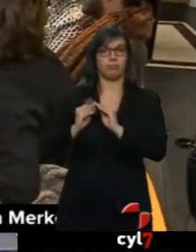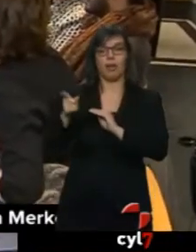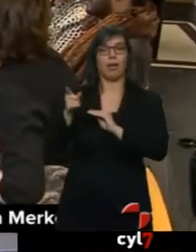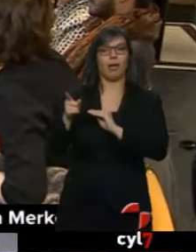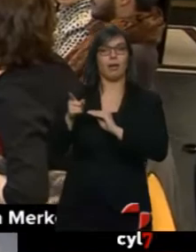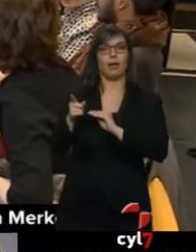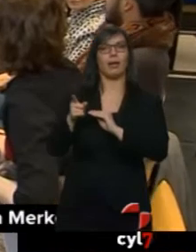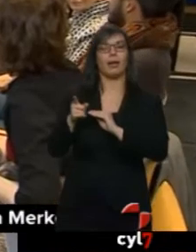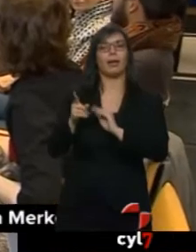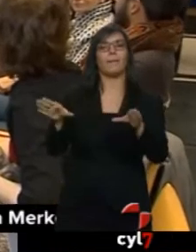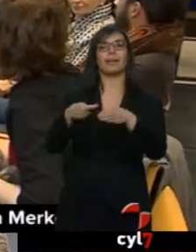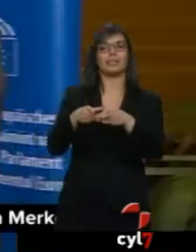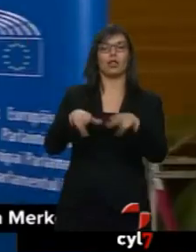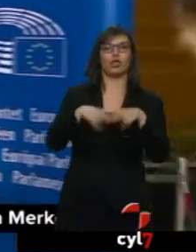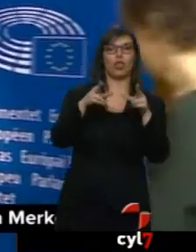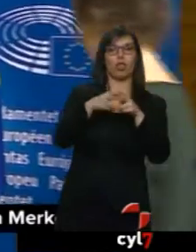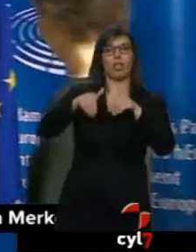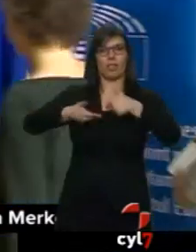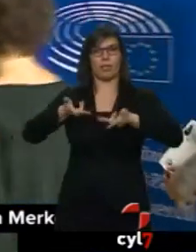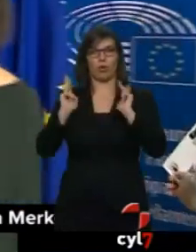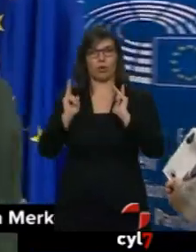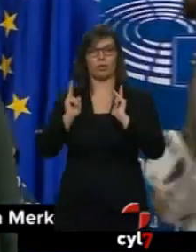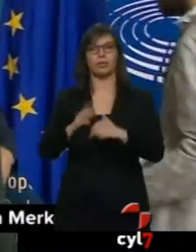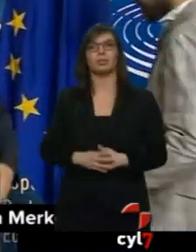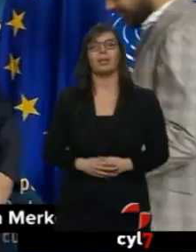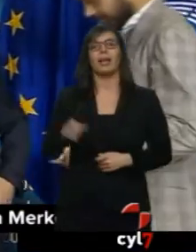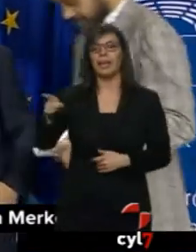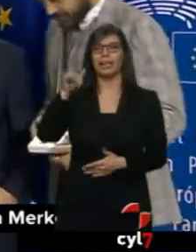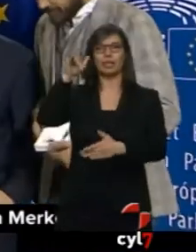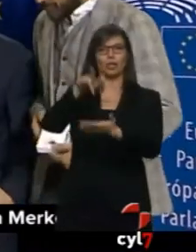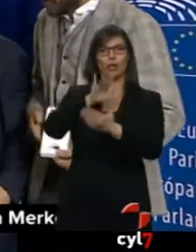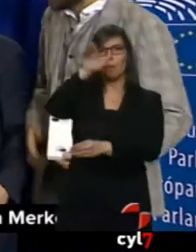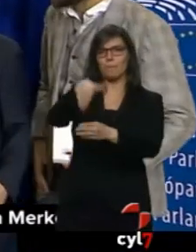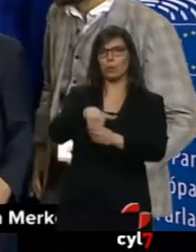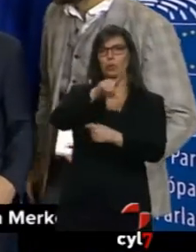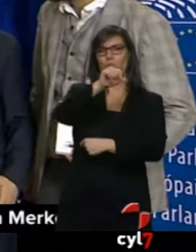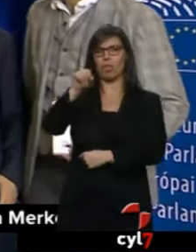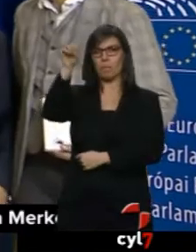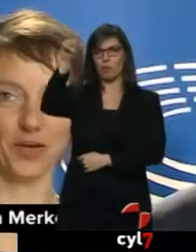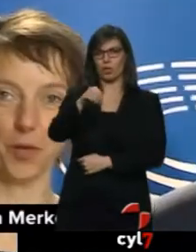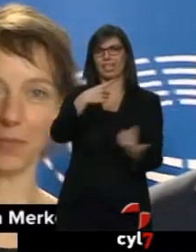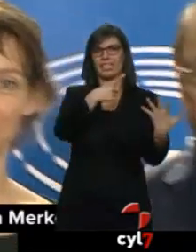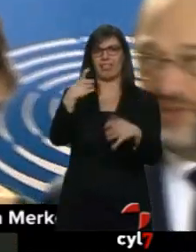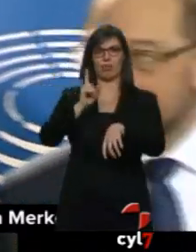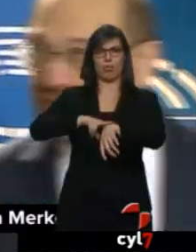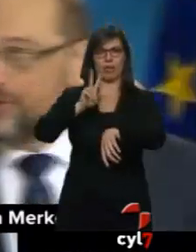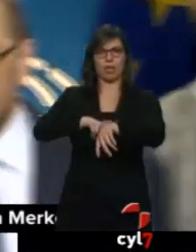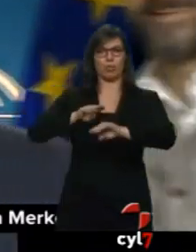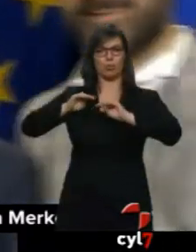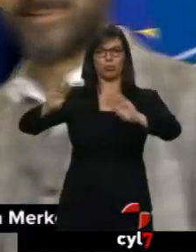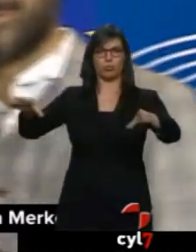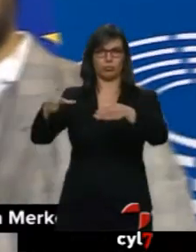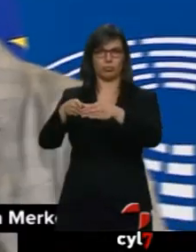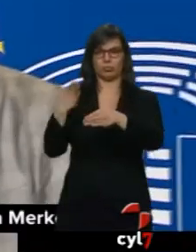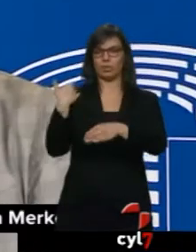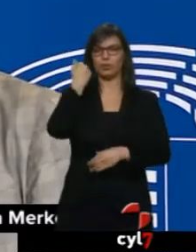años, ha obtenido el 100% de los votos... ...de los 600 delegados reunidos en el Congreso Extraordinario de este pasado fin de